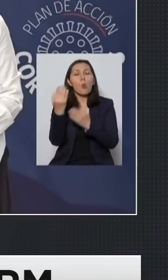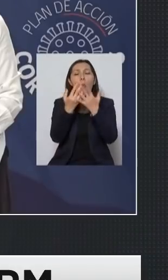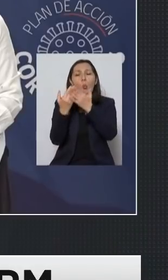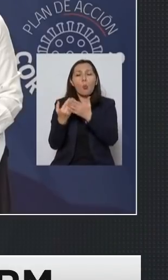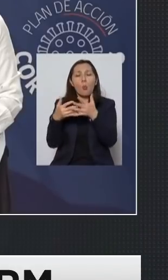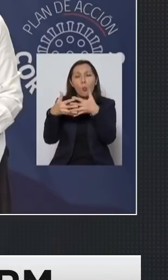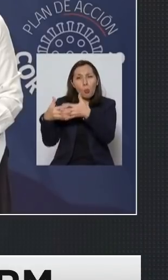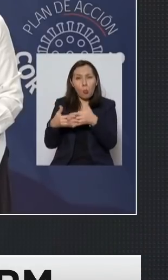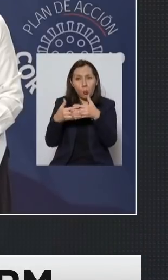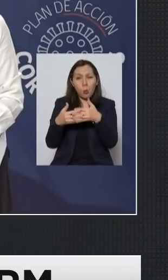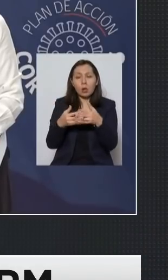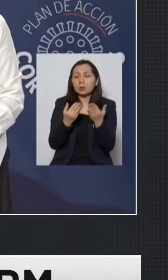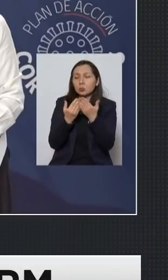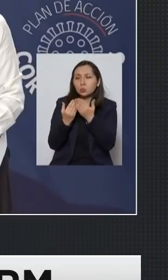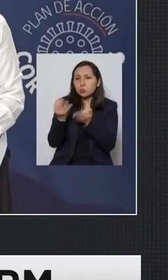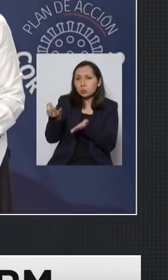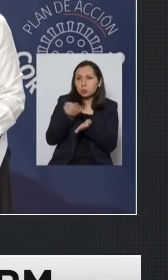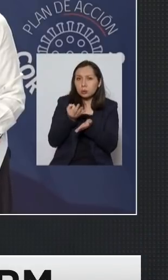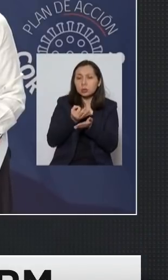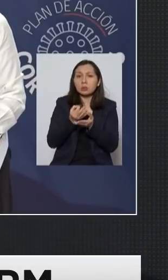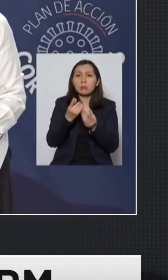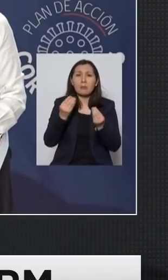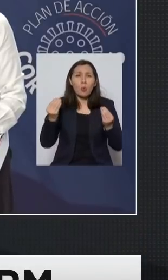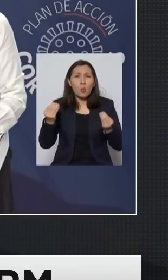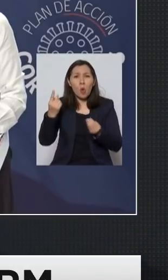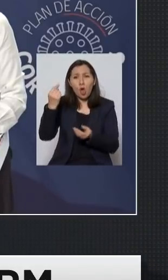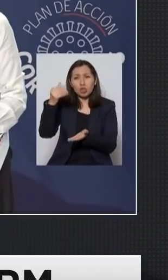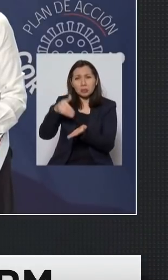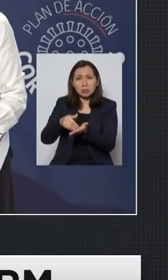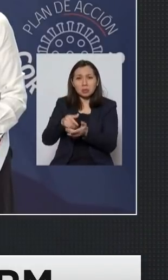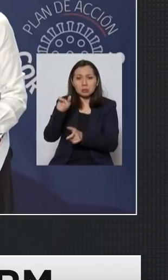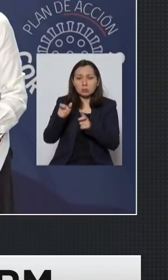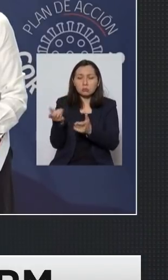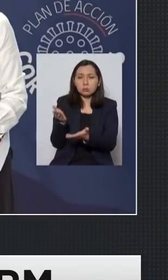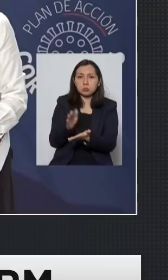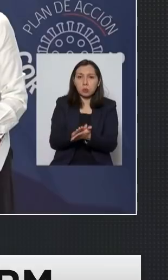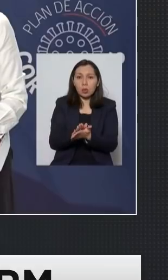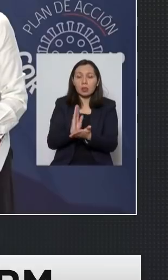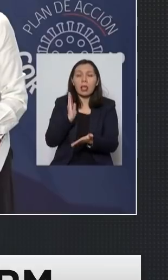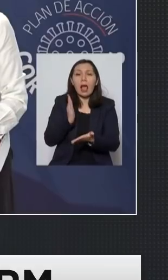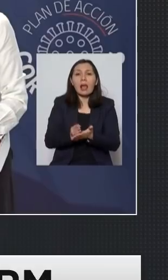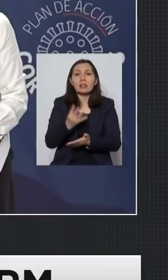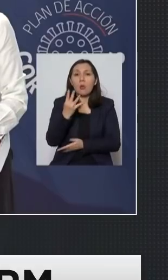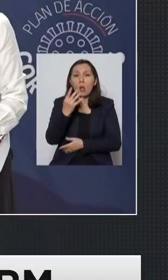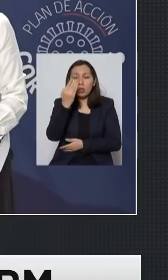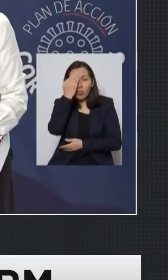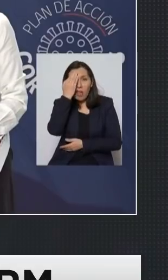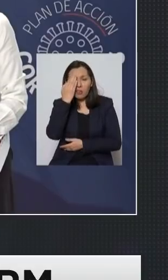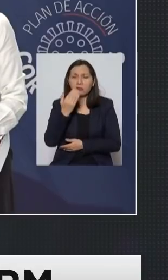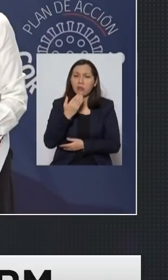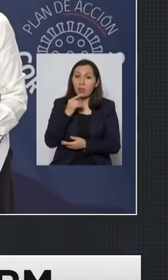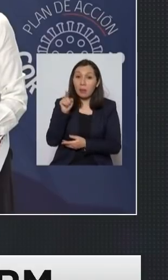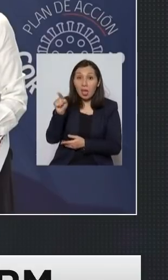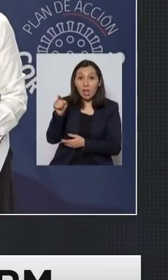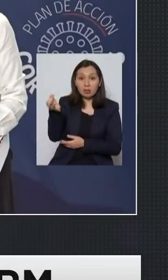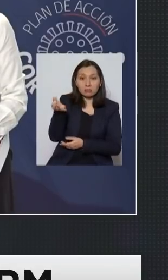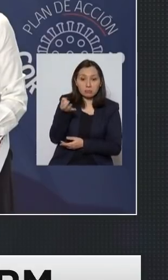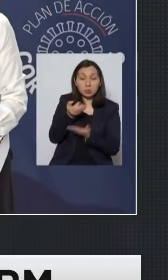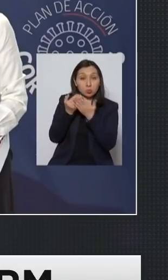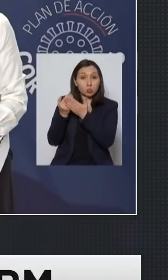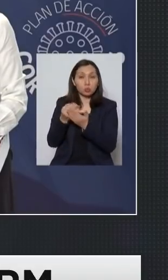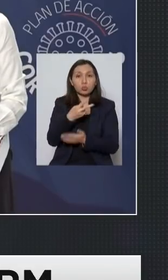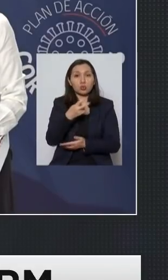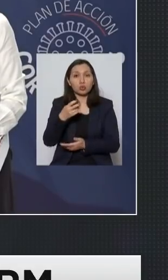claro proyecta 11 mil muertes para nuestro país por covid-19 al 4 de agosto también este estudio habla de